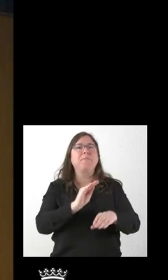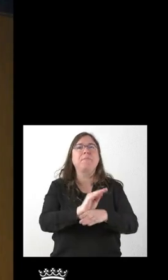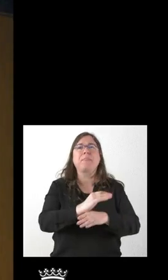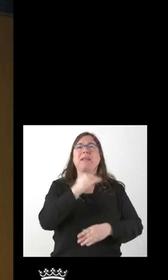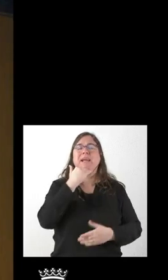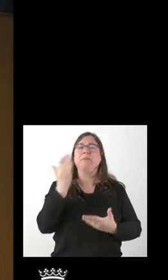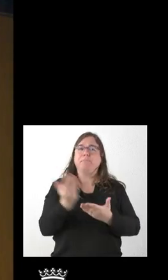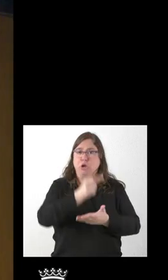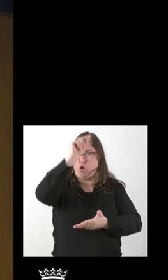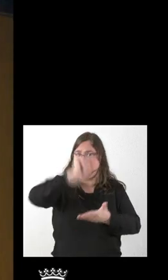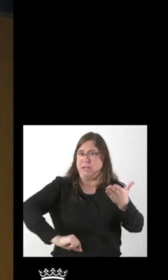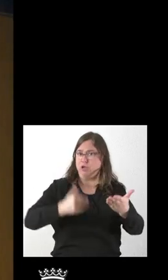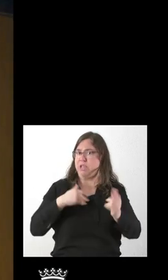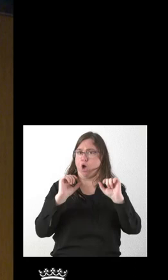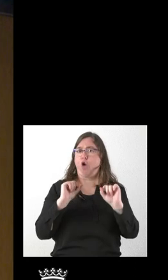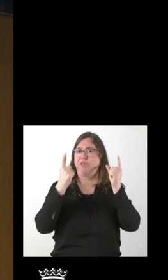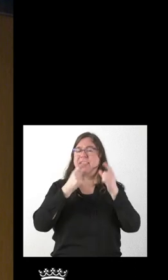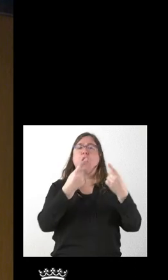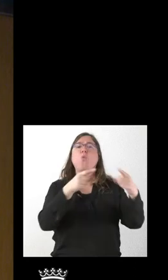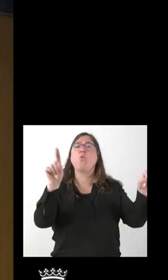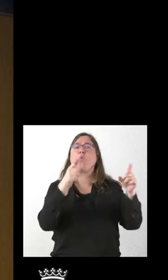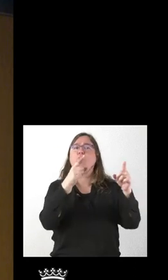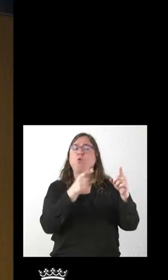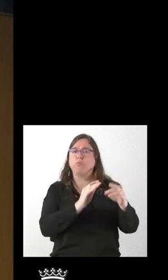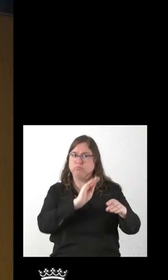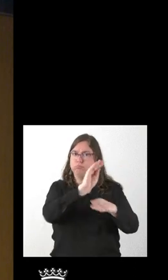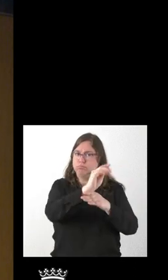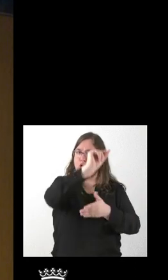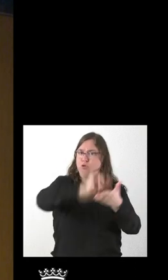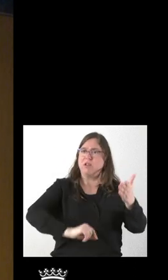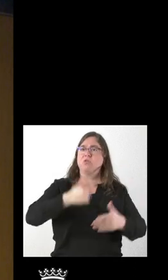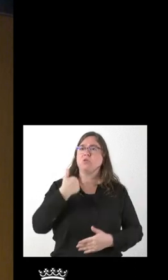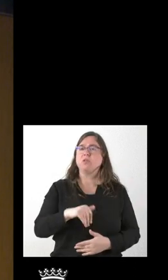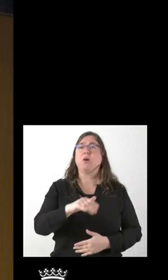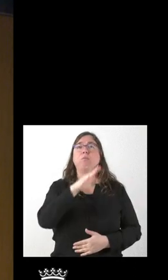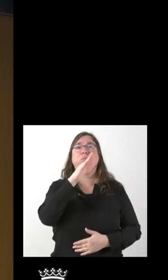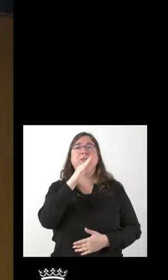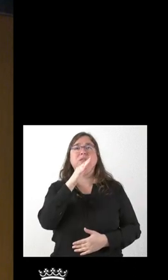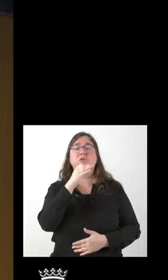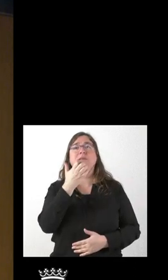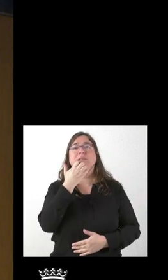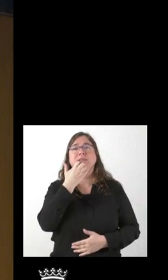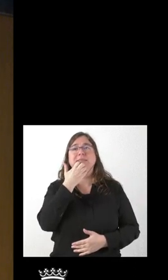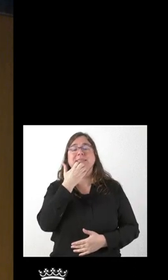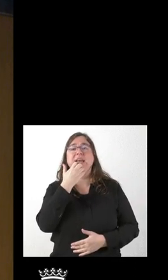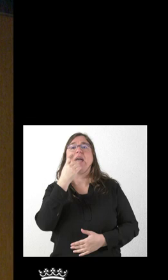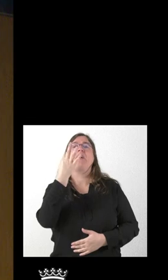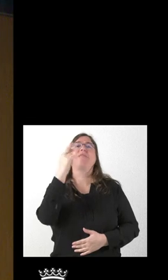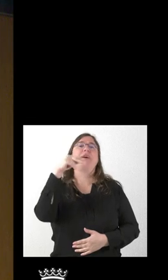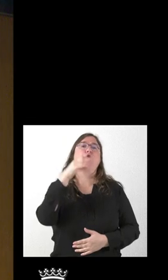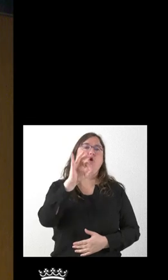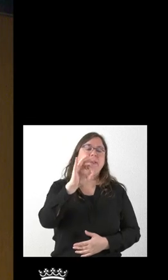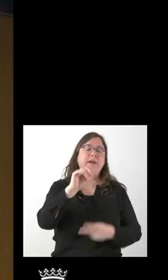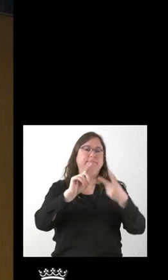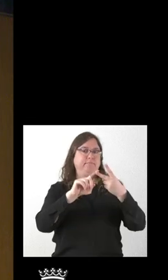contratación está ya materializada o no y si eso es lo que sostiene, por ejemplo, que Fangoria y Fonsi Nieto